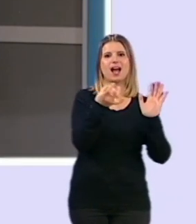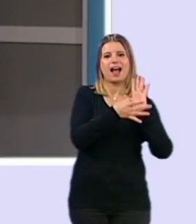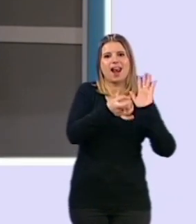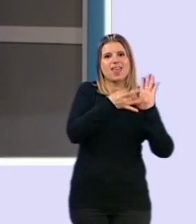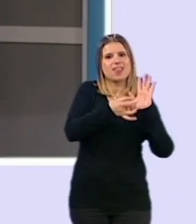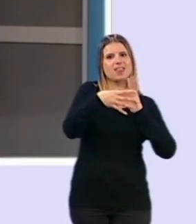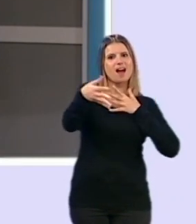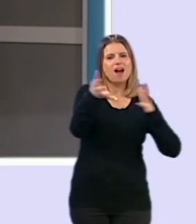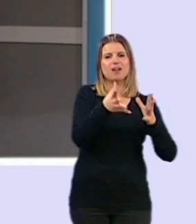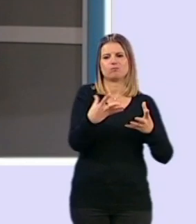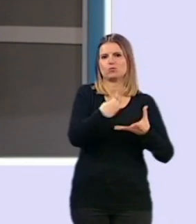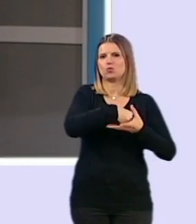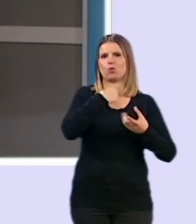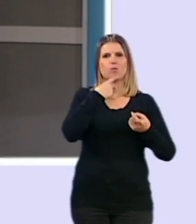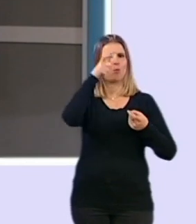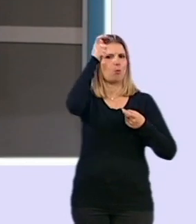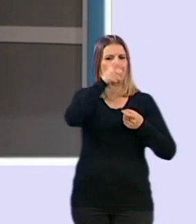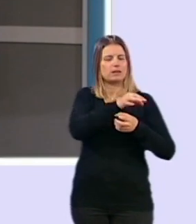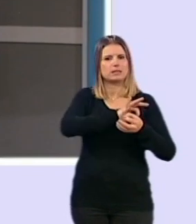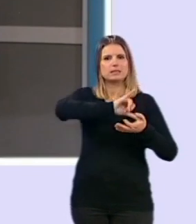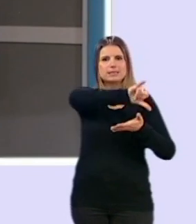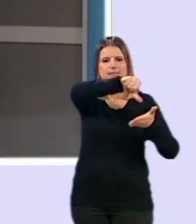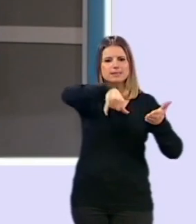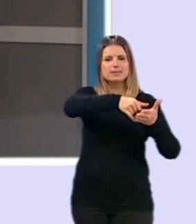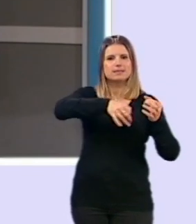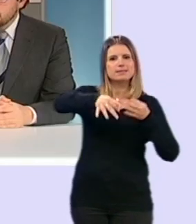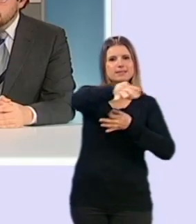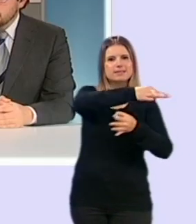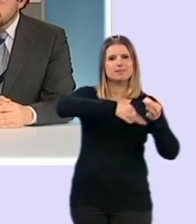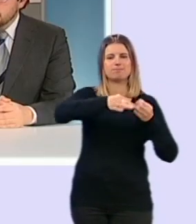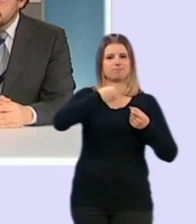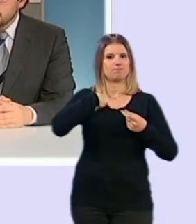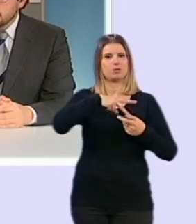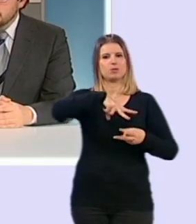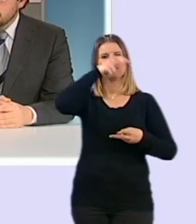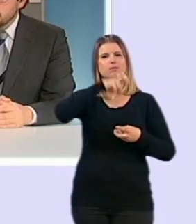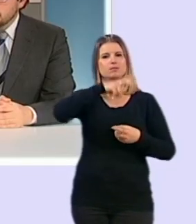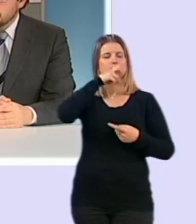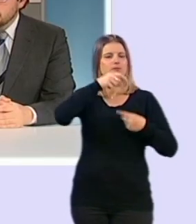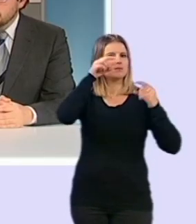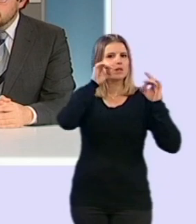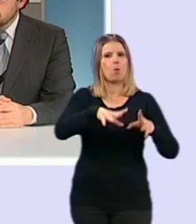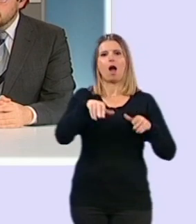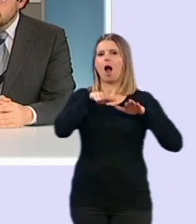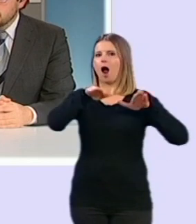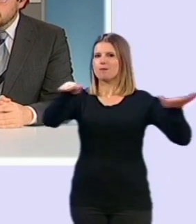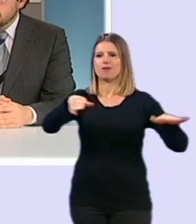está también todo el área metropolitana. El mismo aire que estamos respirando aquí lo están respirando también en Armilla. Pues para ello